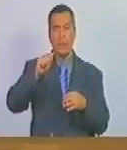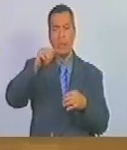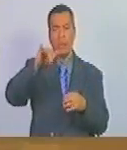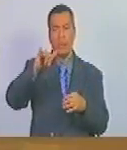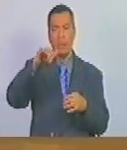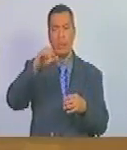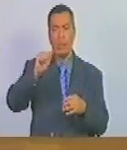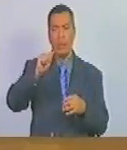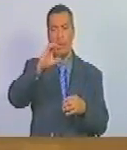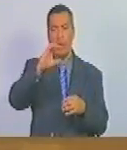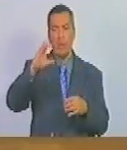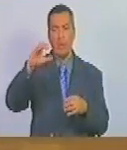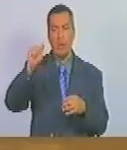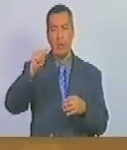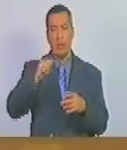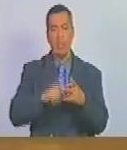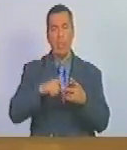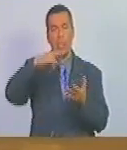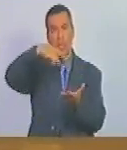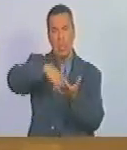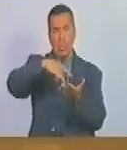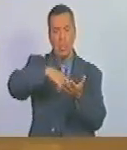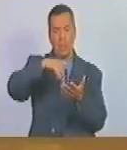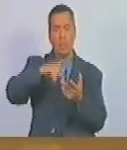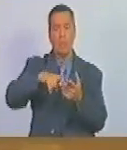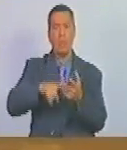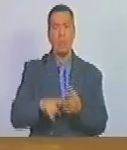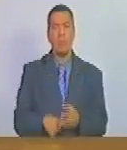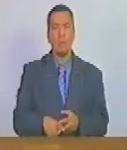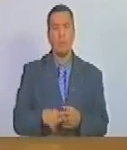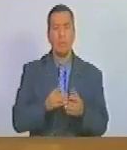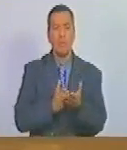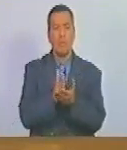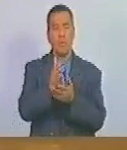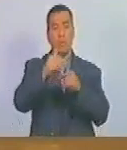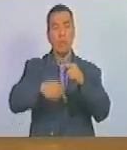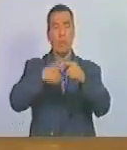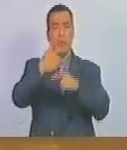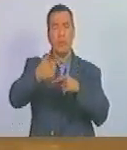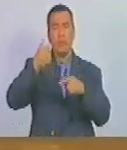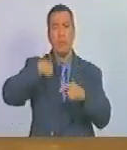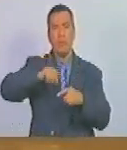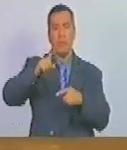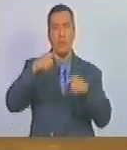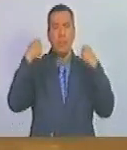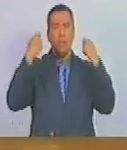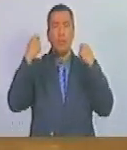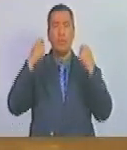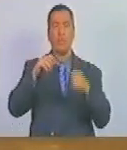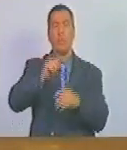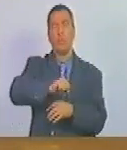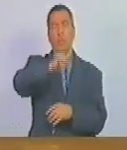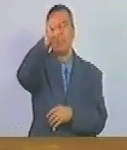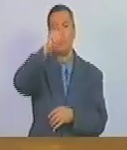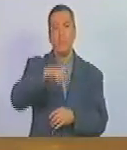la batalla de Carabobo. Y si íbamos más adelante, teníamos la campaña del sur.